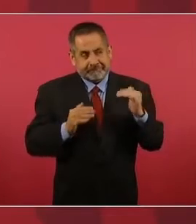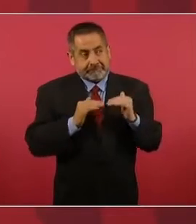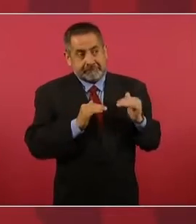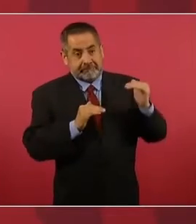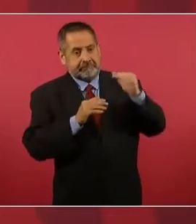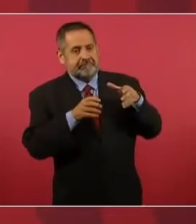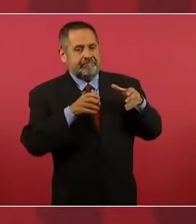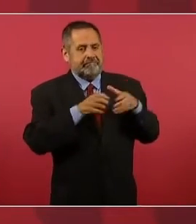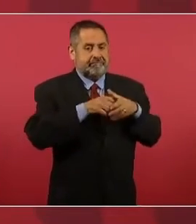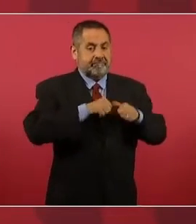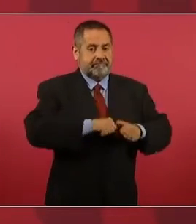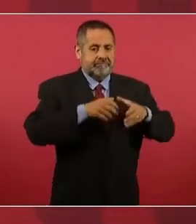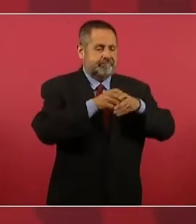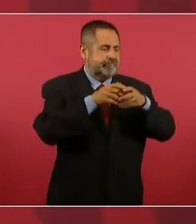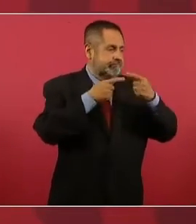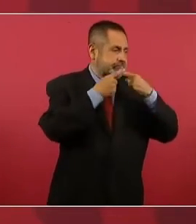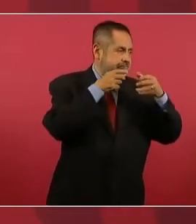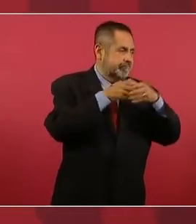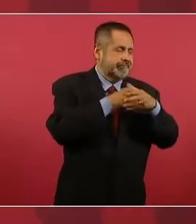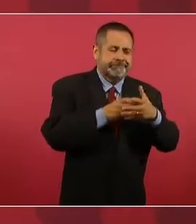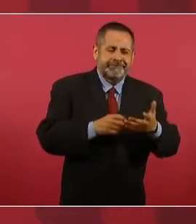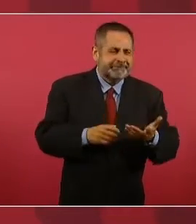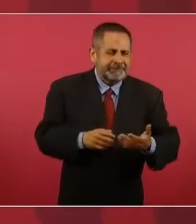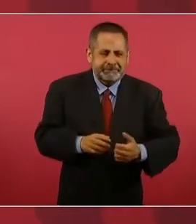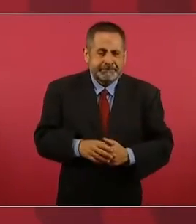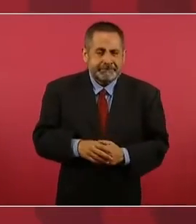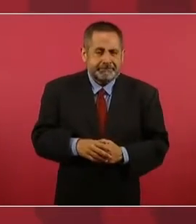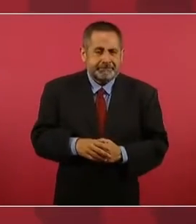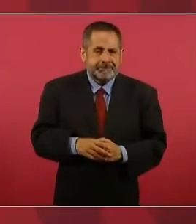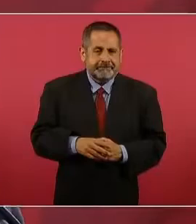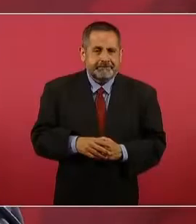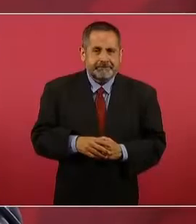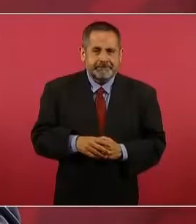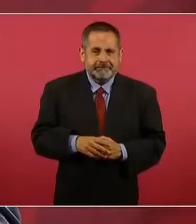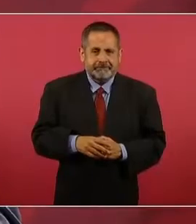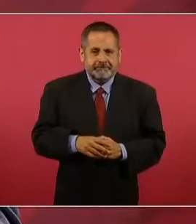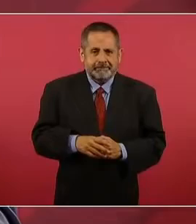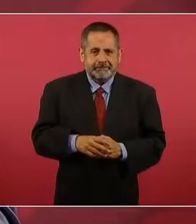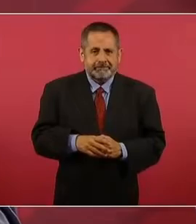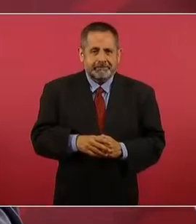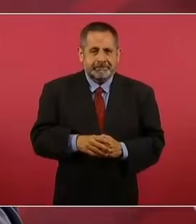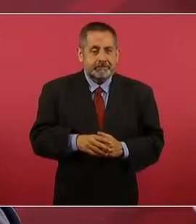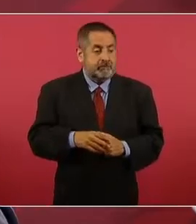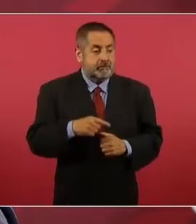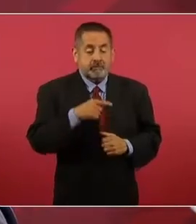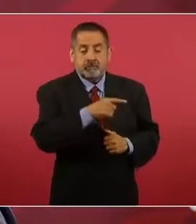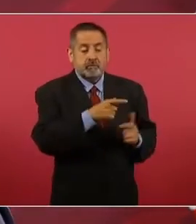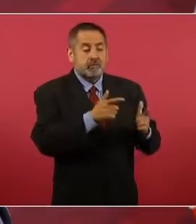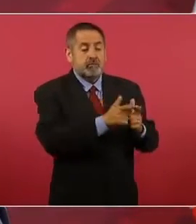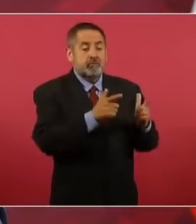un partido le dio